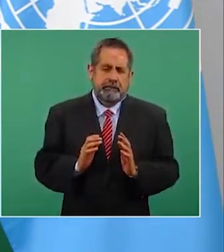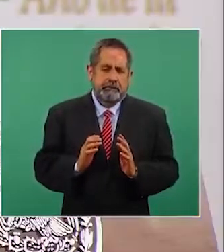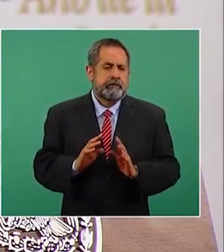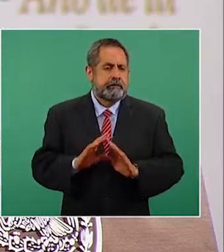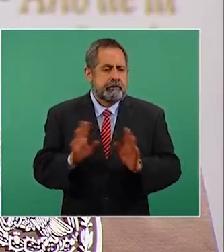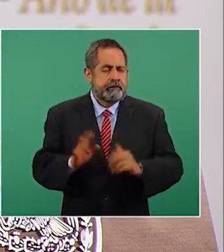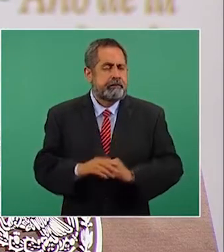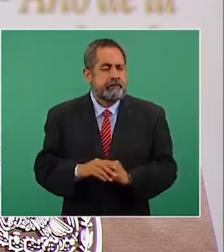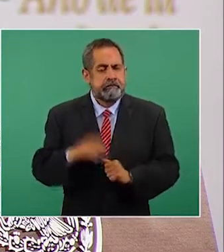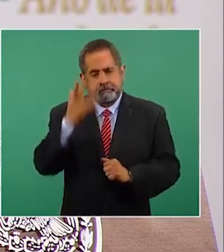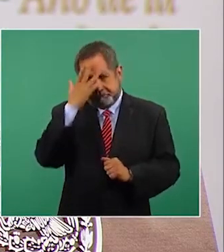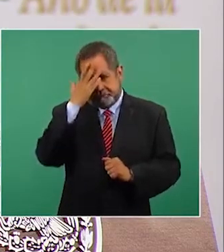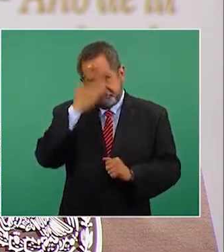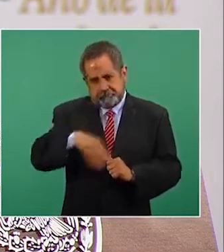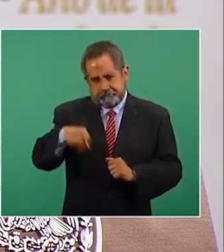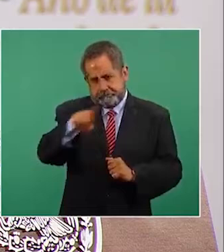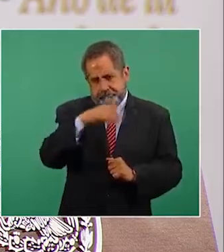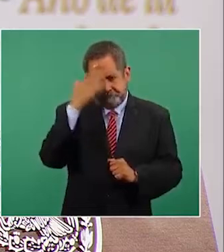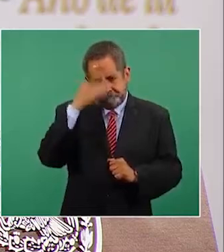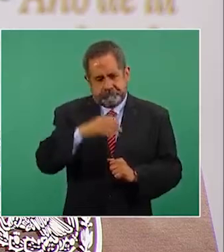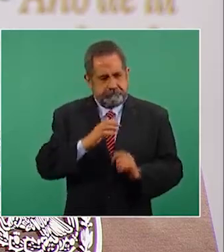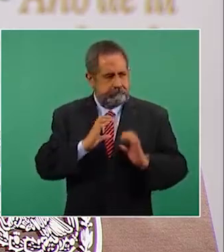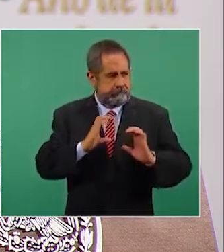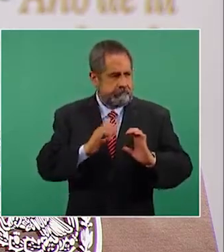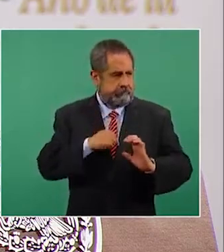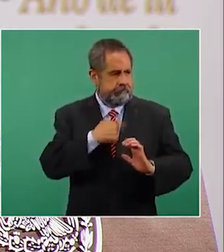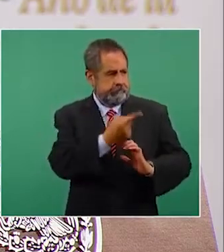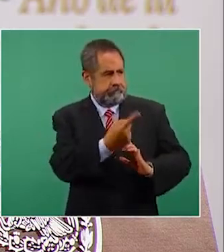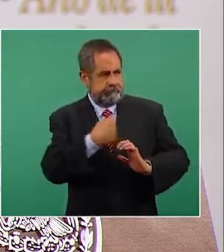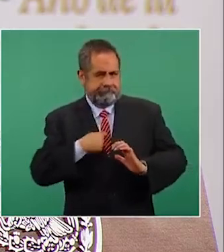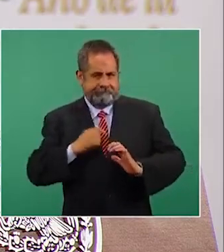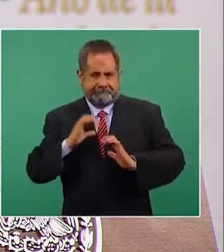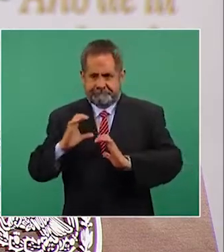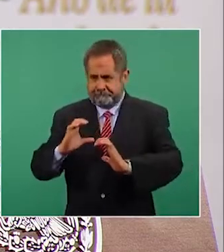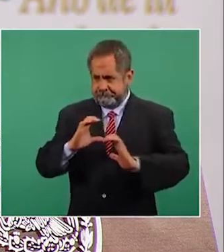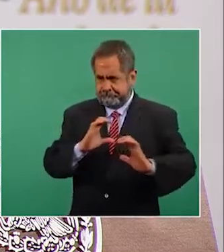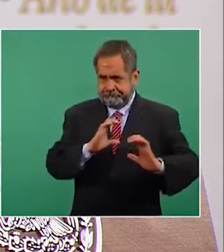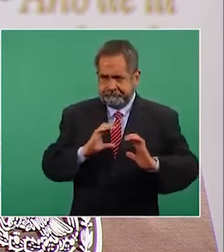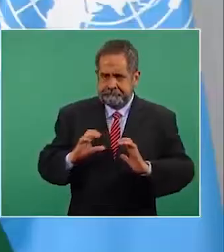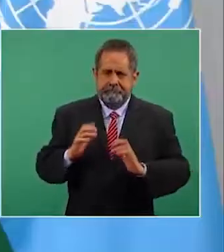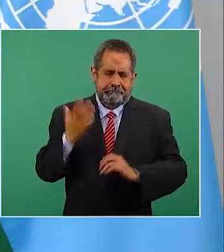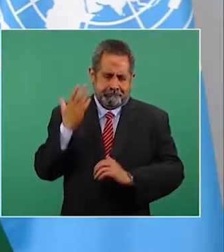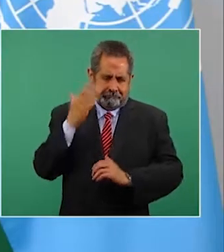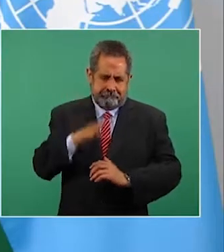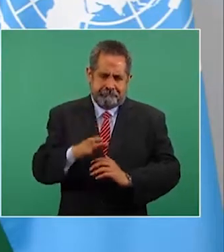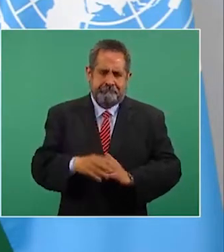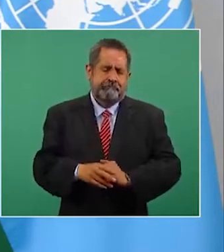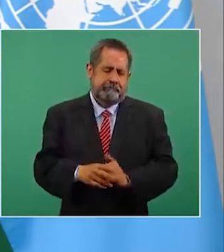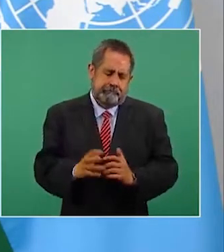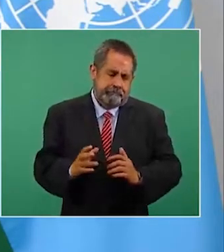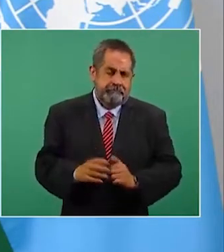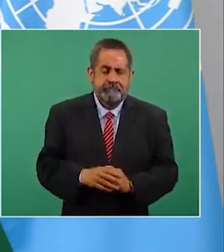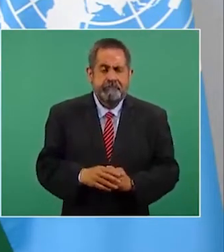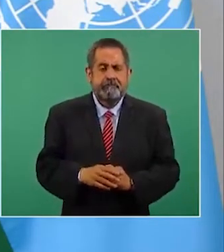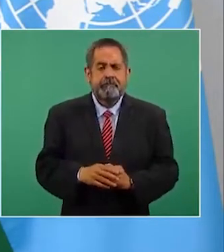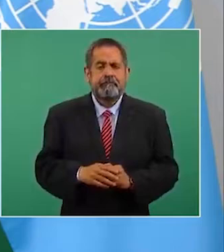sabemos cómo cuidarnos, no